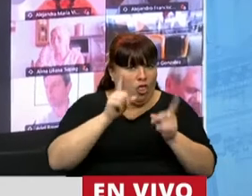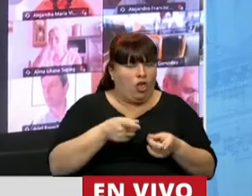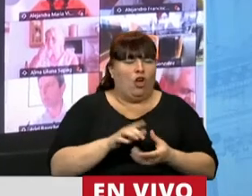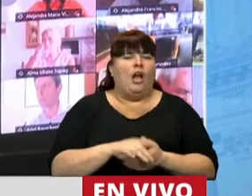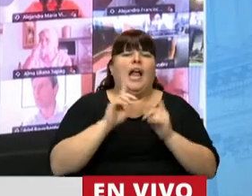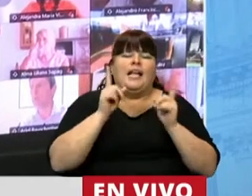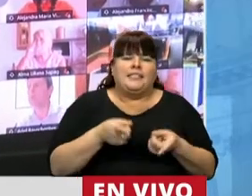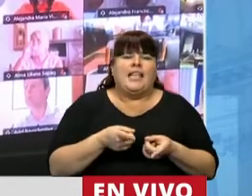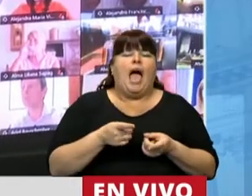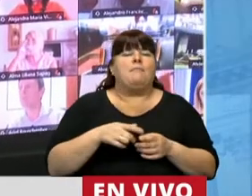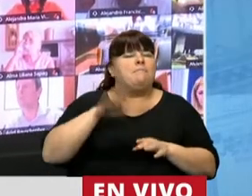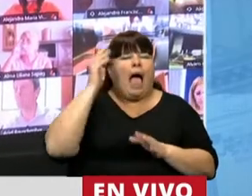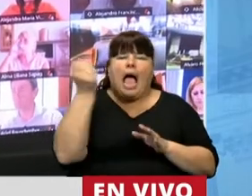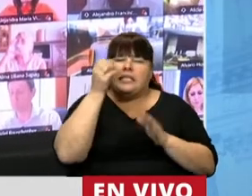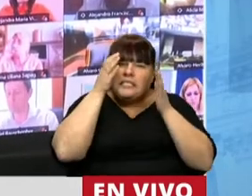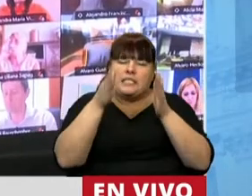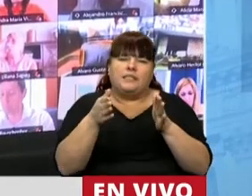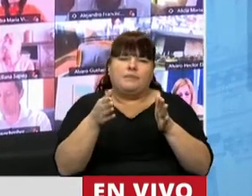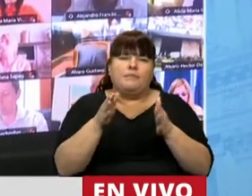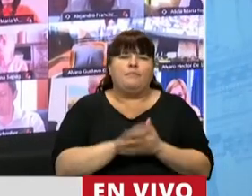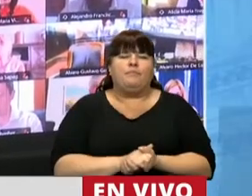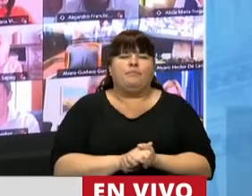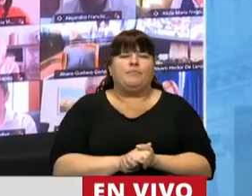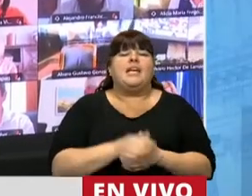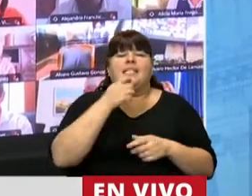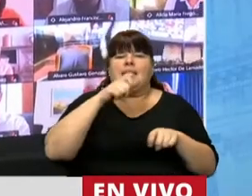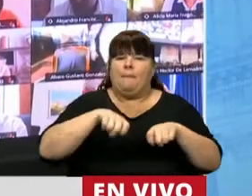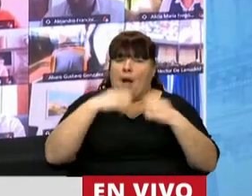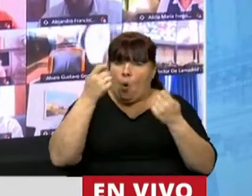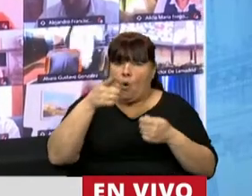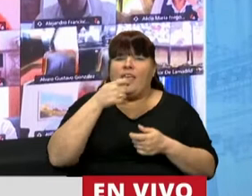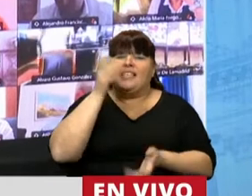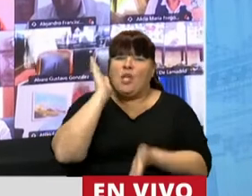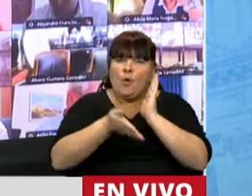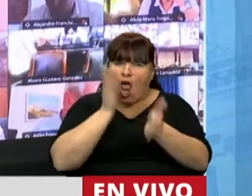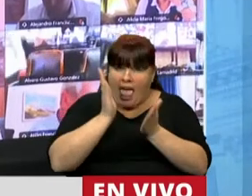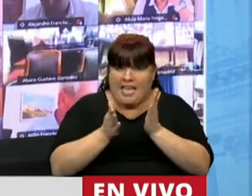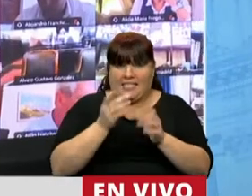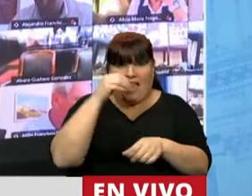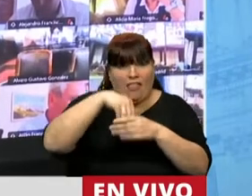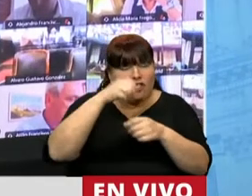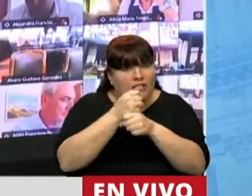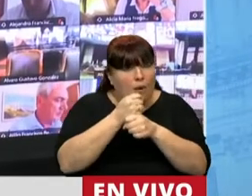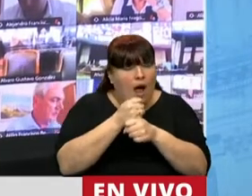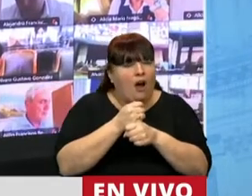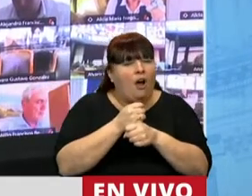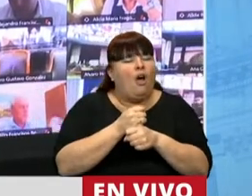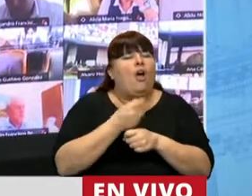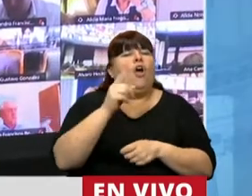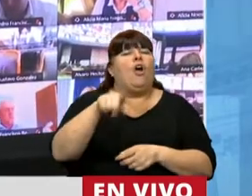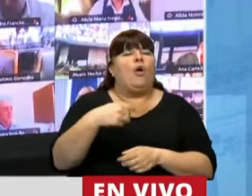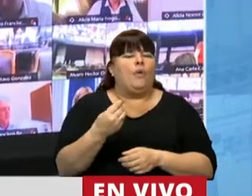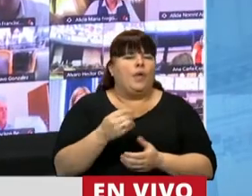además contempla un especial hincapié en que el daño que se produce cuando hay violencia laboral se